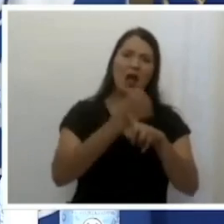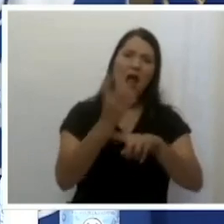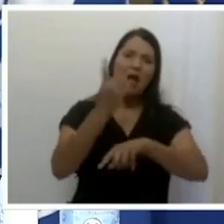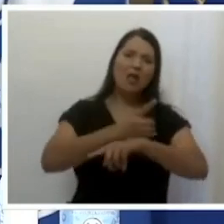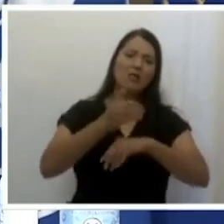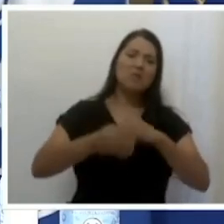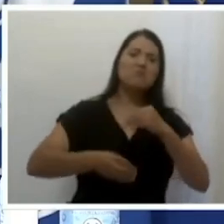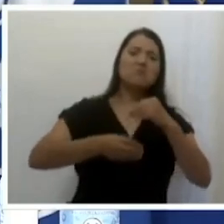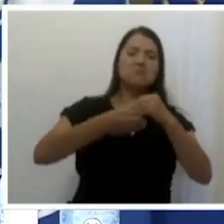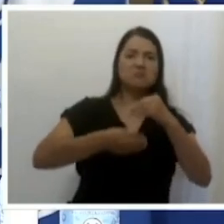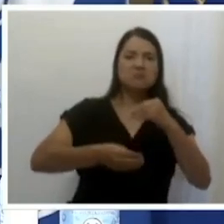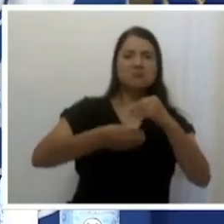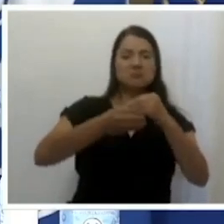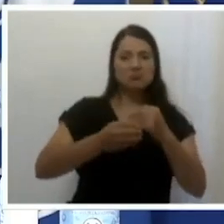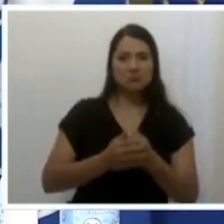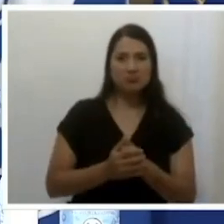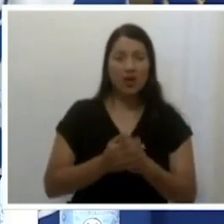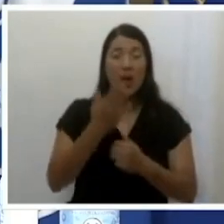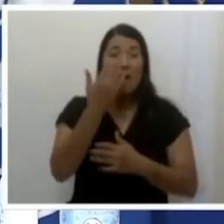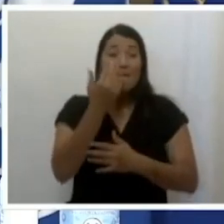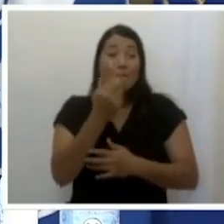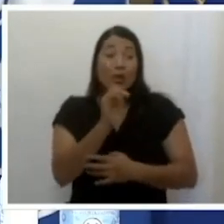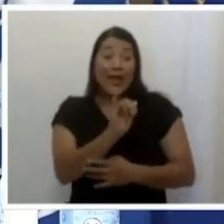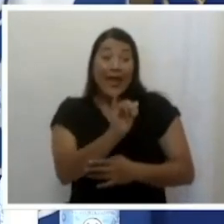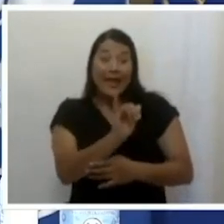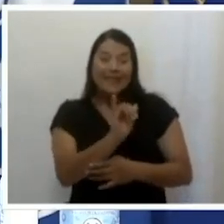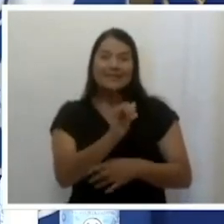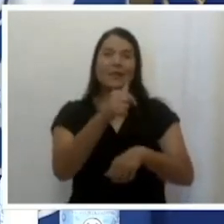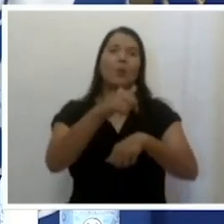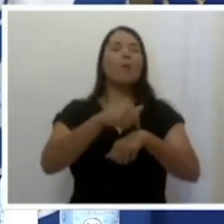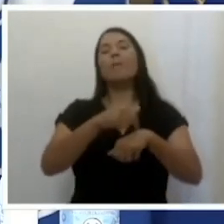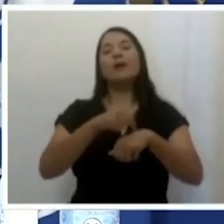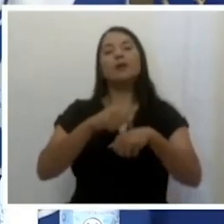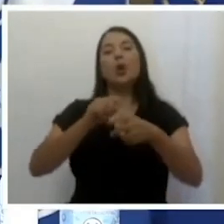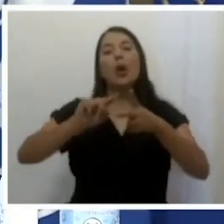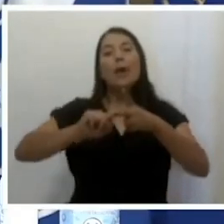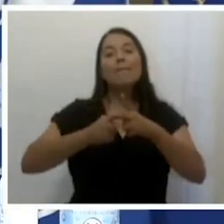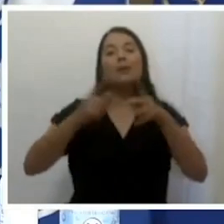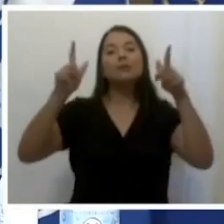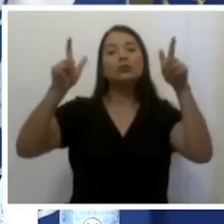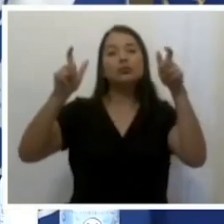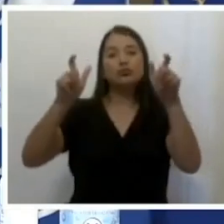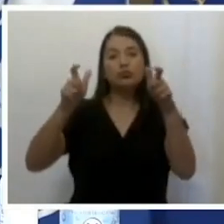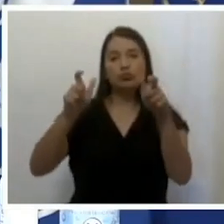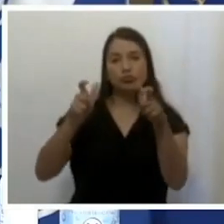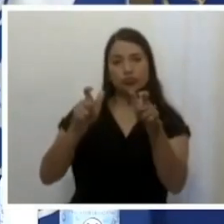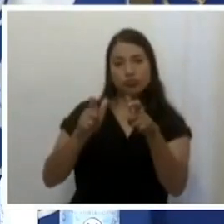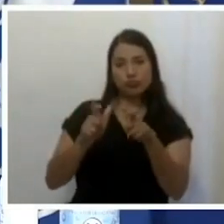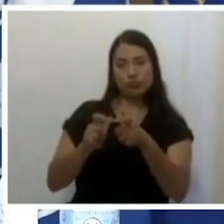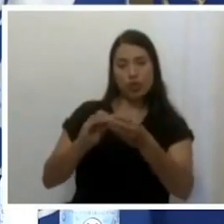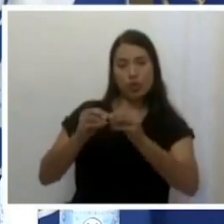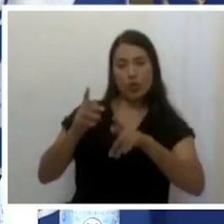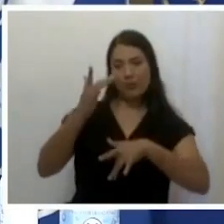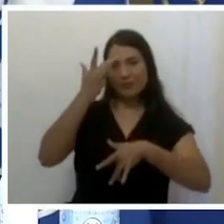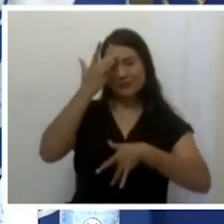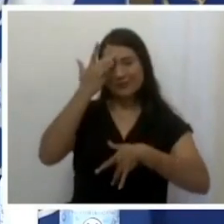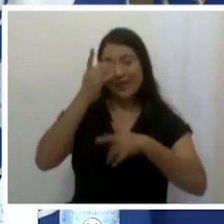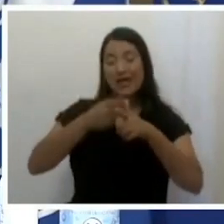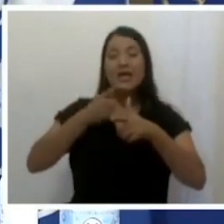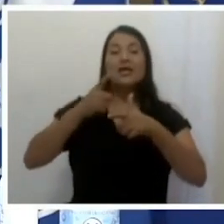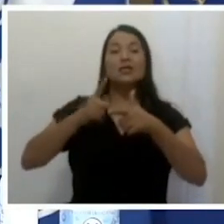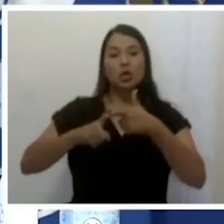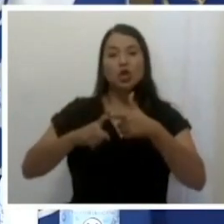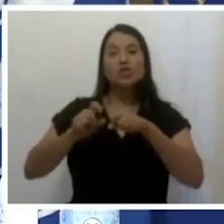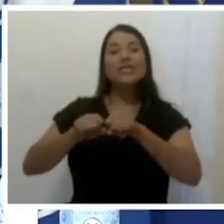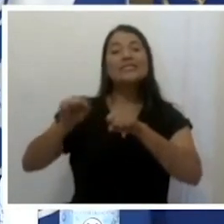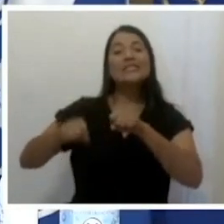niveles de contagio, la epidemia comienza a bajar, el brote comienza a bajar, y le damos un respiro